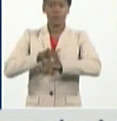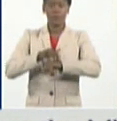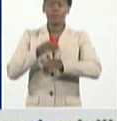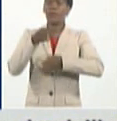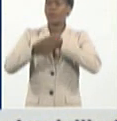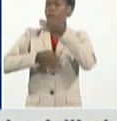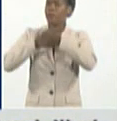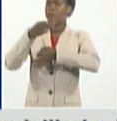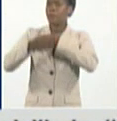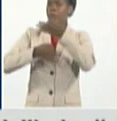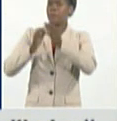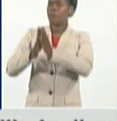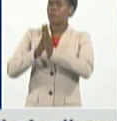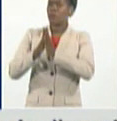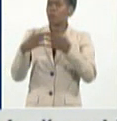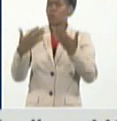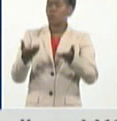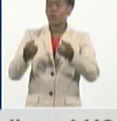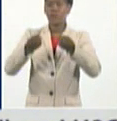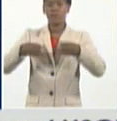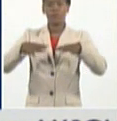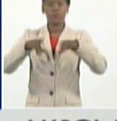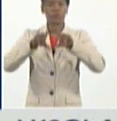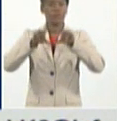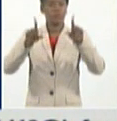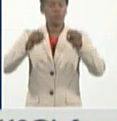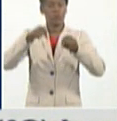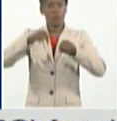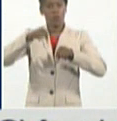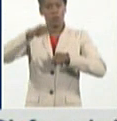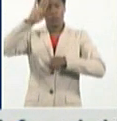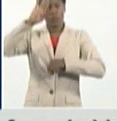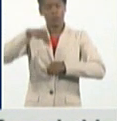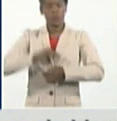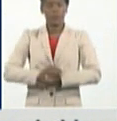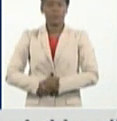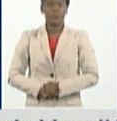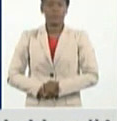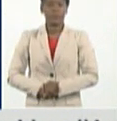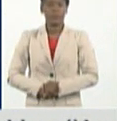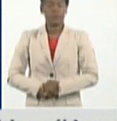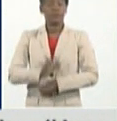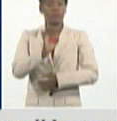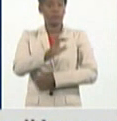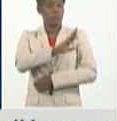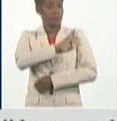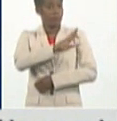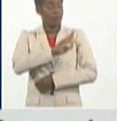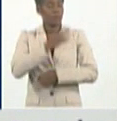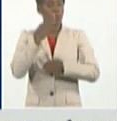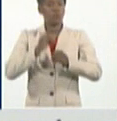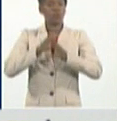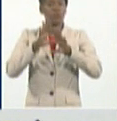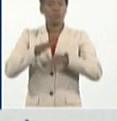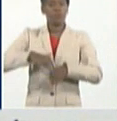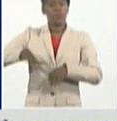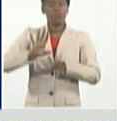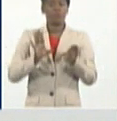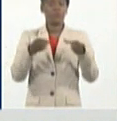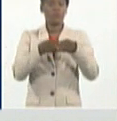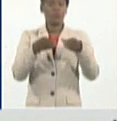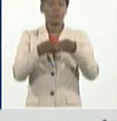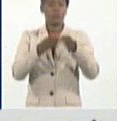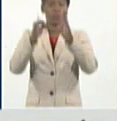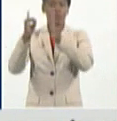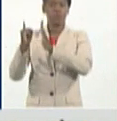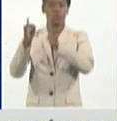Como tú decías Pepe, primero buenos días a ti, al equipo que nos acompaña siempre, a la intérprete de